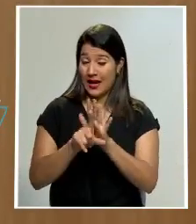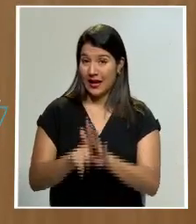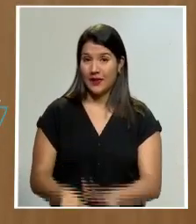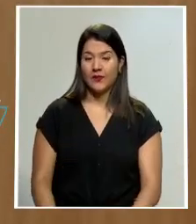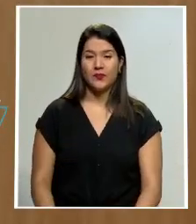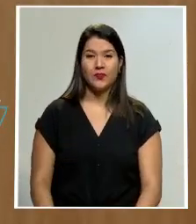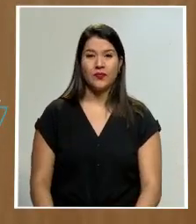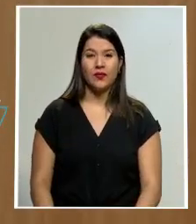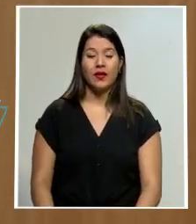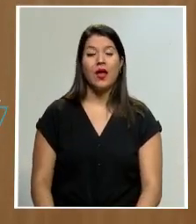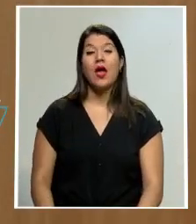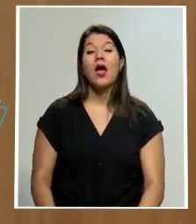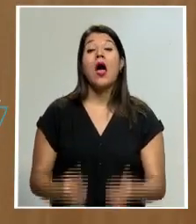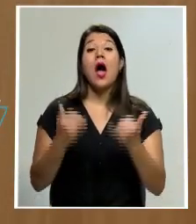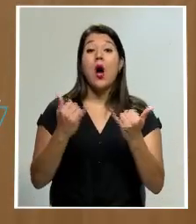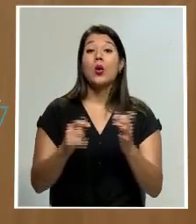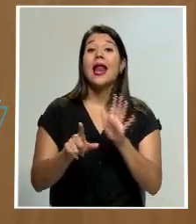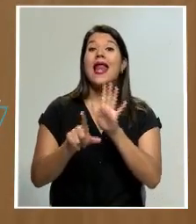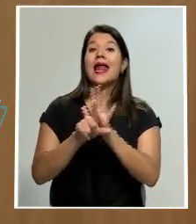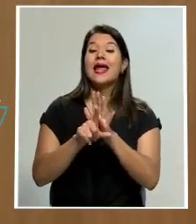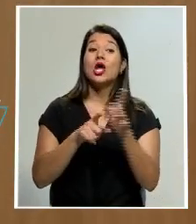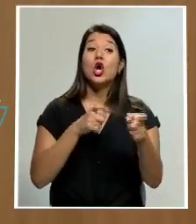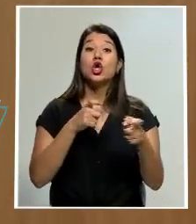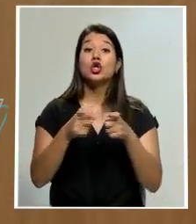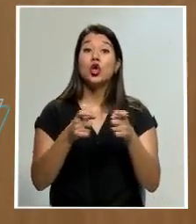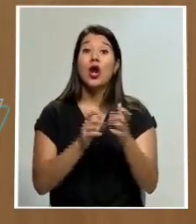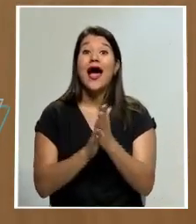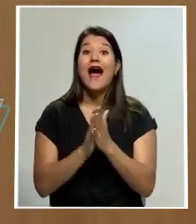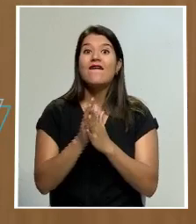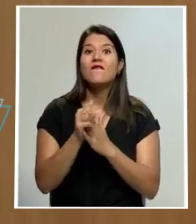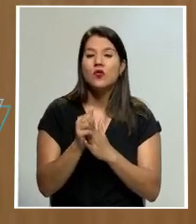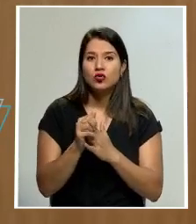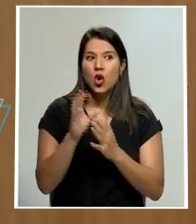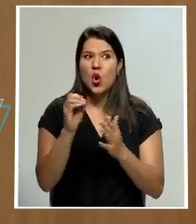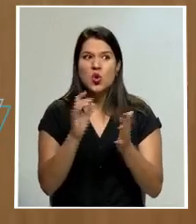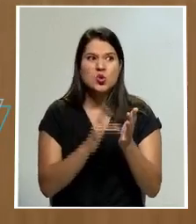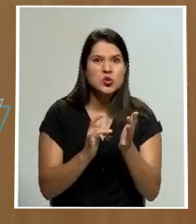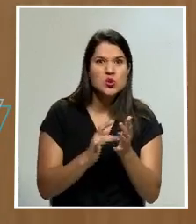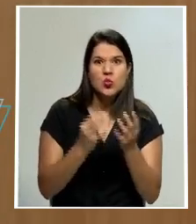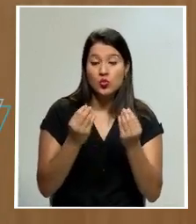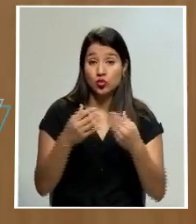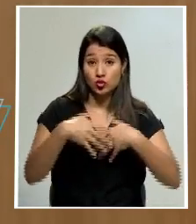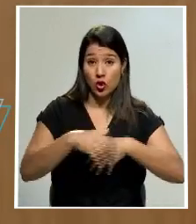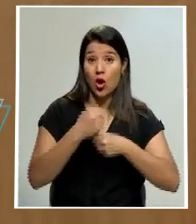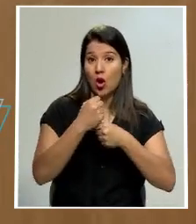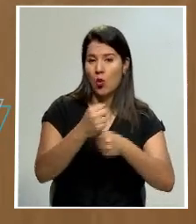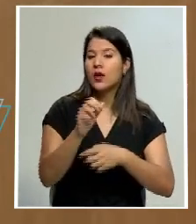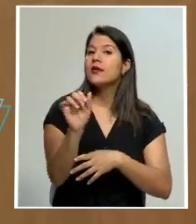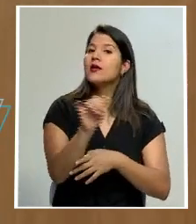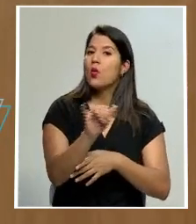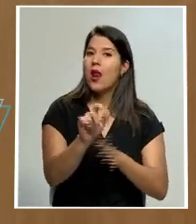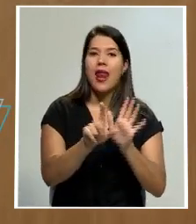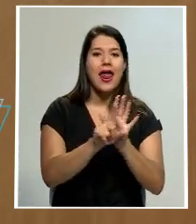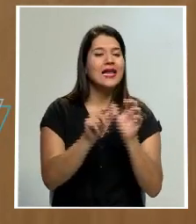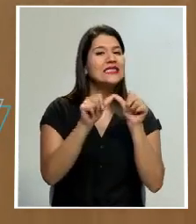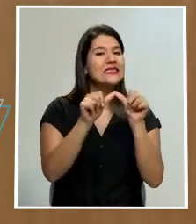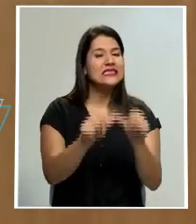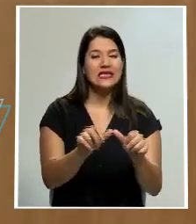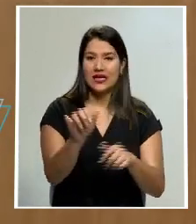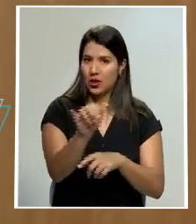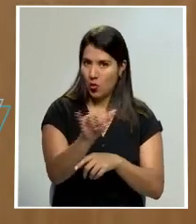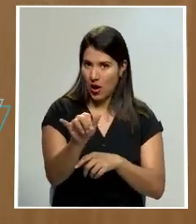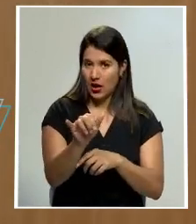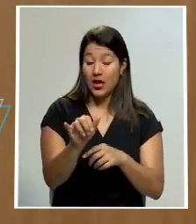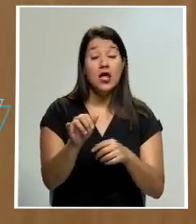la ley que regula el abuso en las huelgas es igual, la ley sigue absolutamente vigente, quedan protegidos